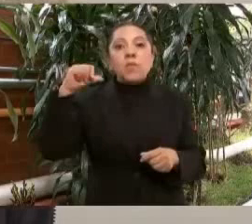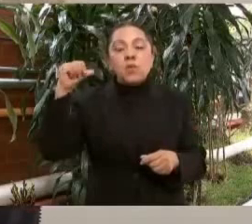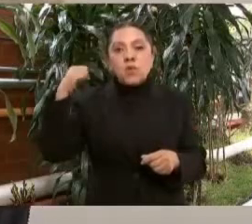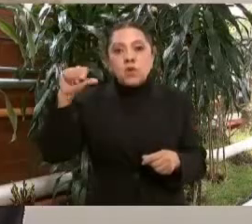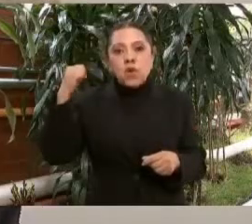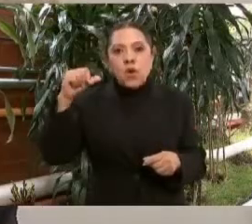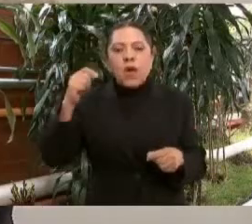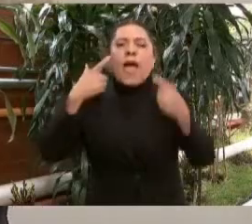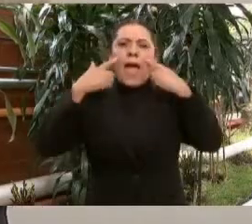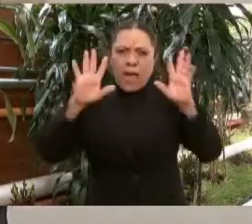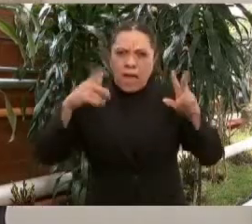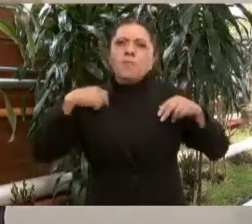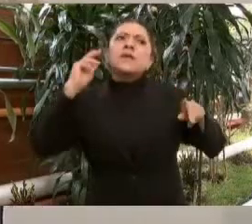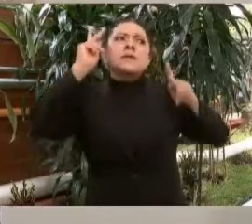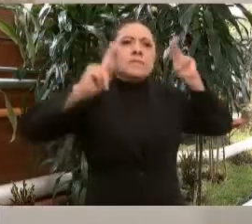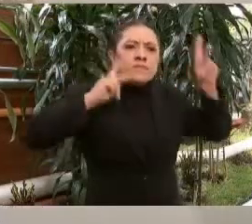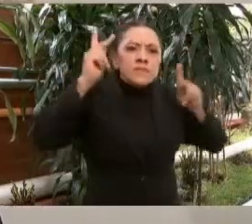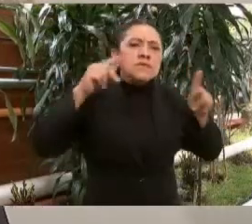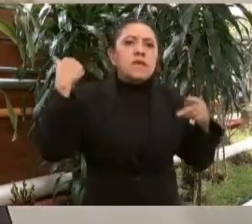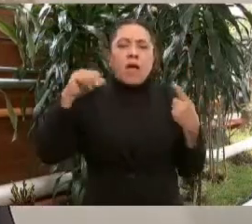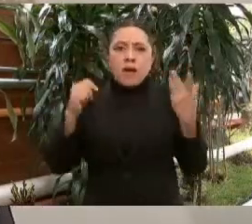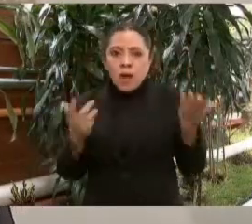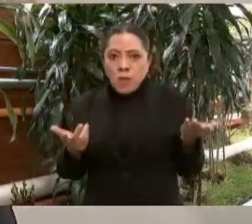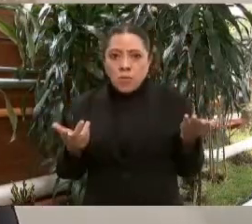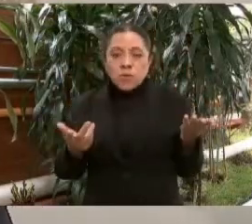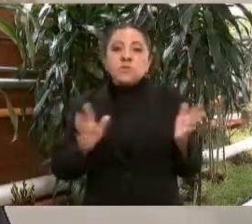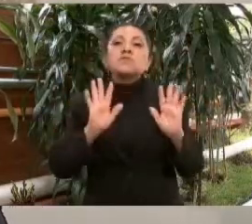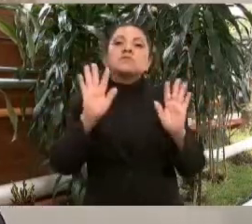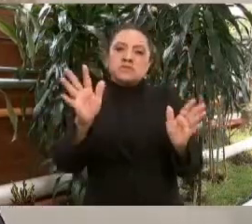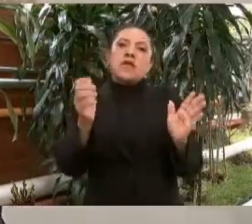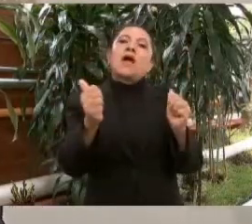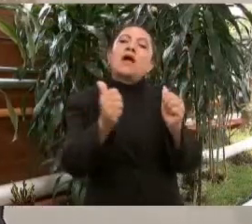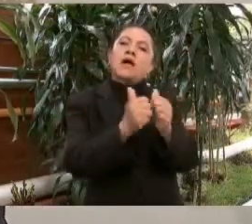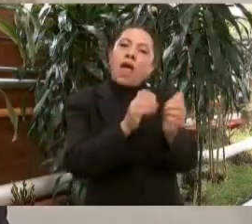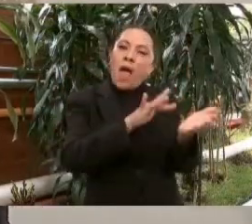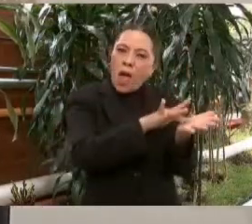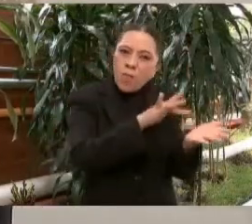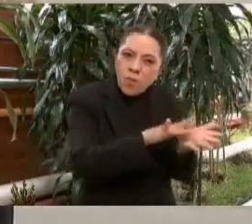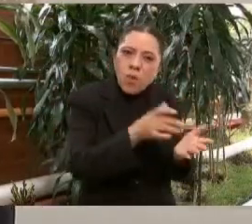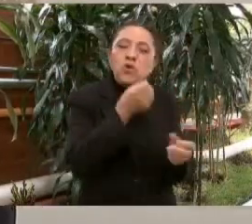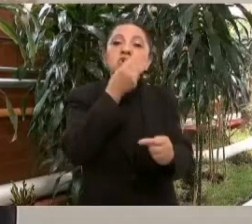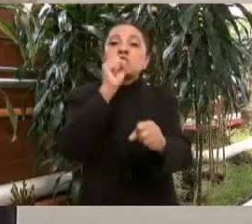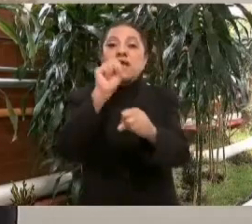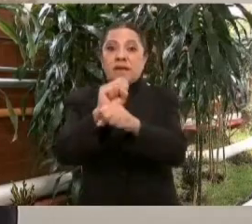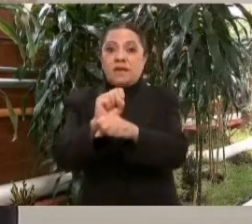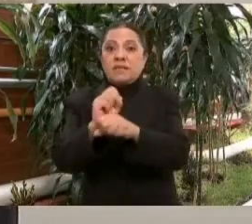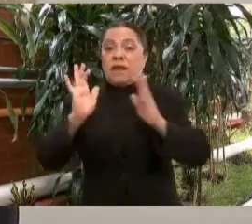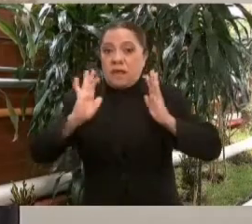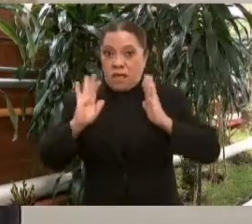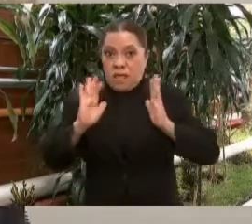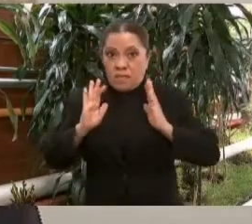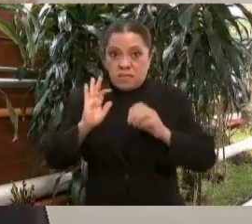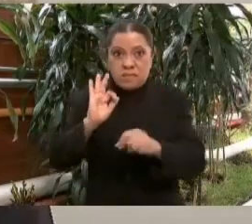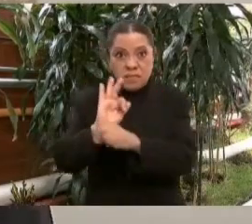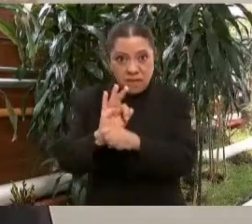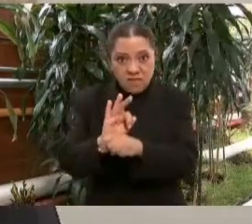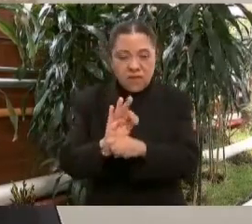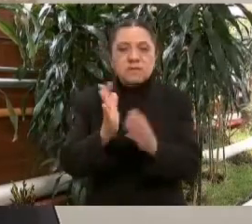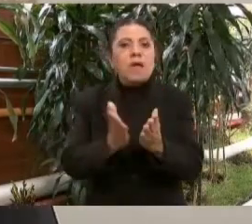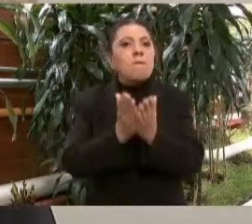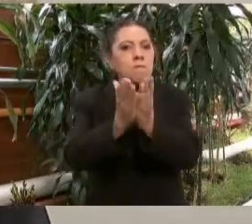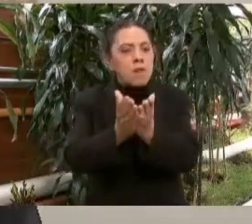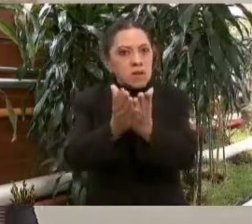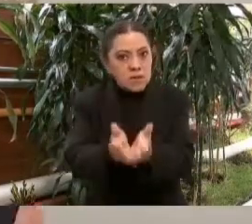a Acapulco y también con el apoyo de la Secretaría de la Defensa y con Marina